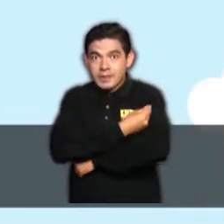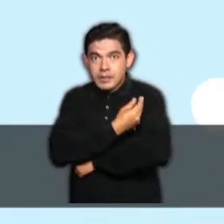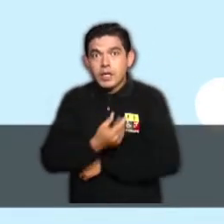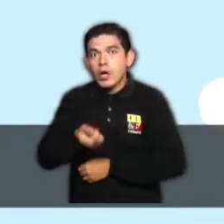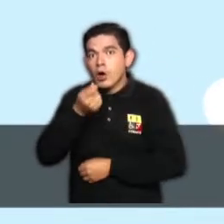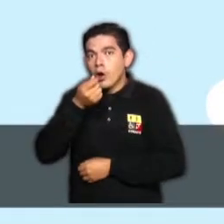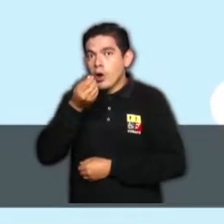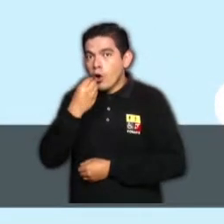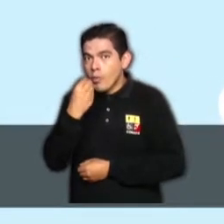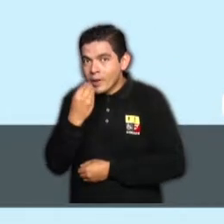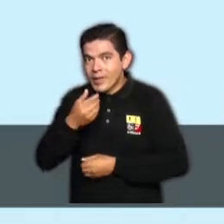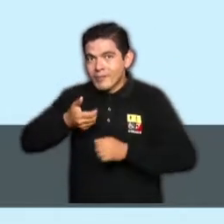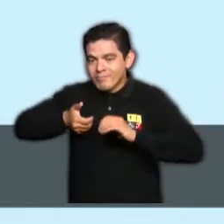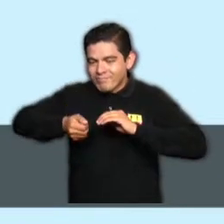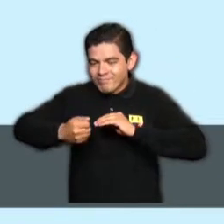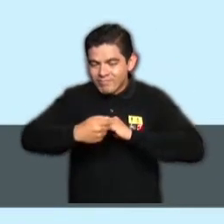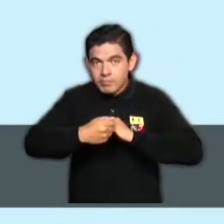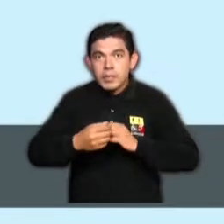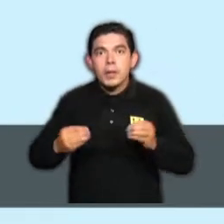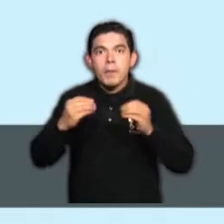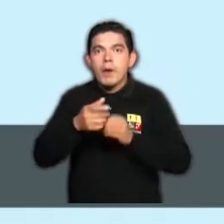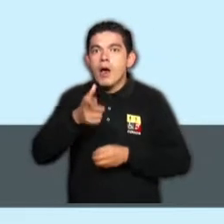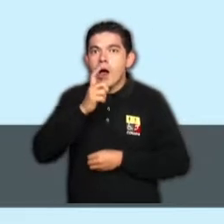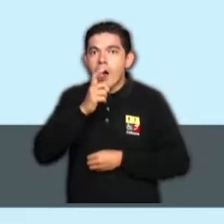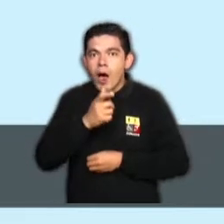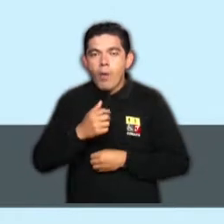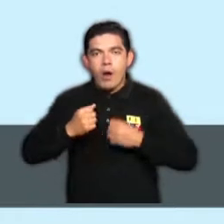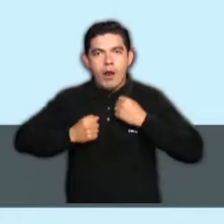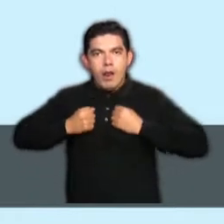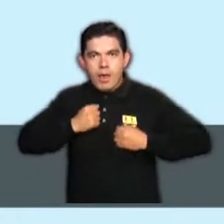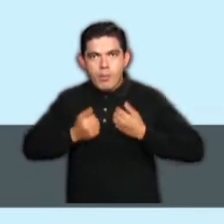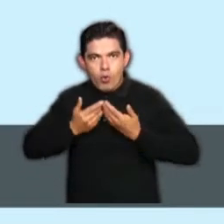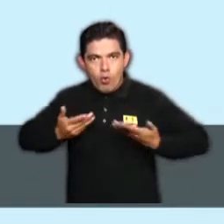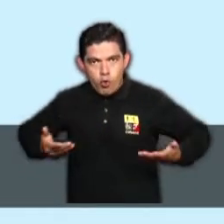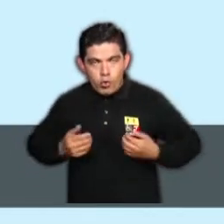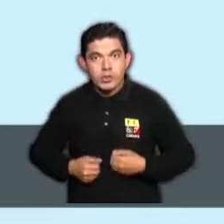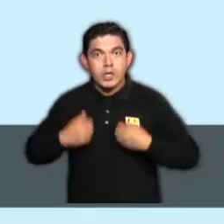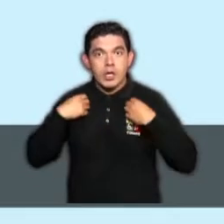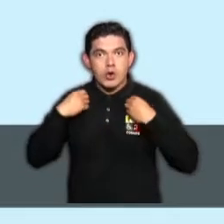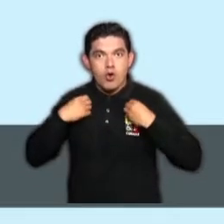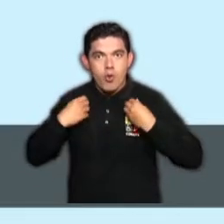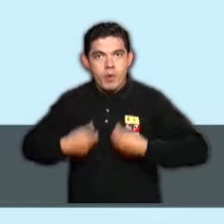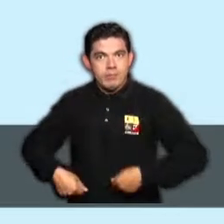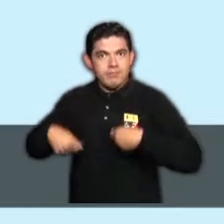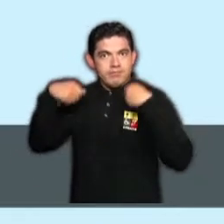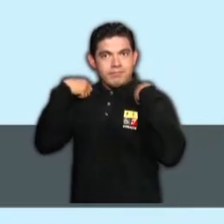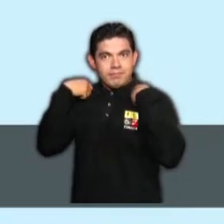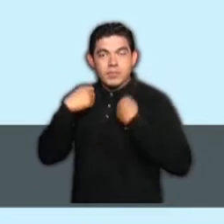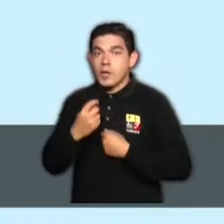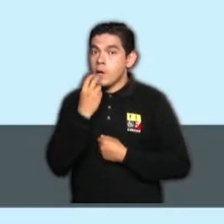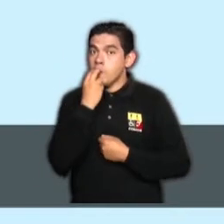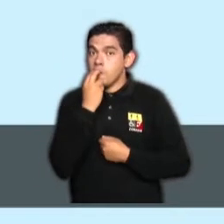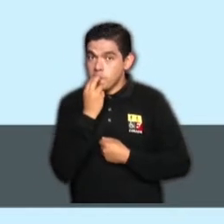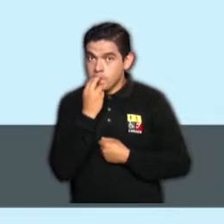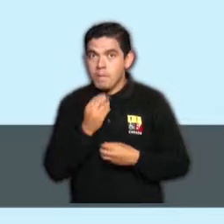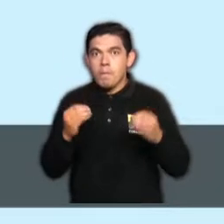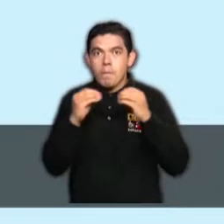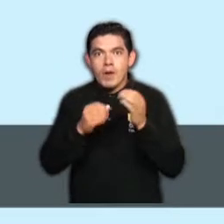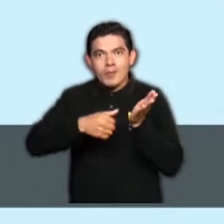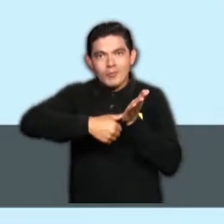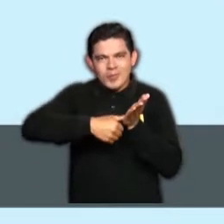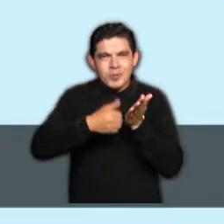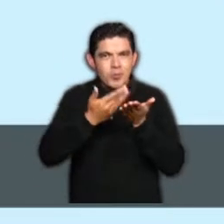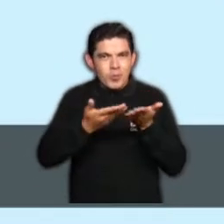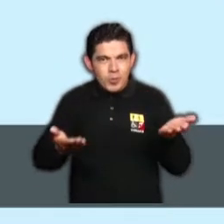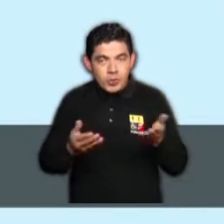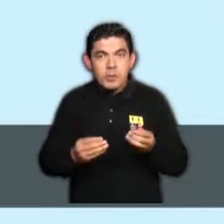perecibles, agua, productos de higiene, ropa, una manta, un silbato, documentos de identidad, dinero y